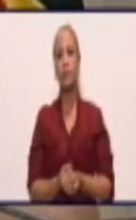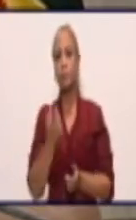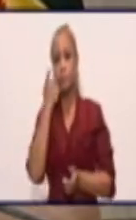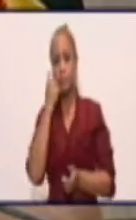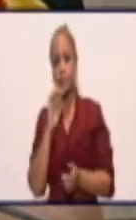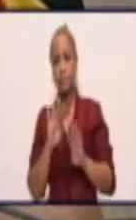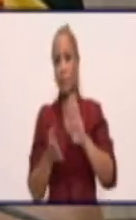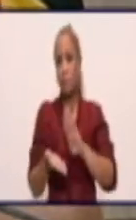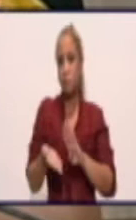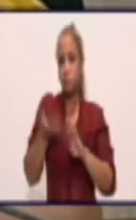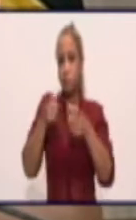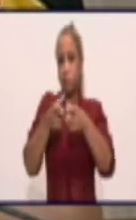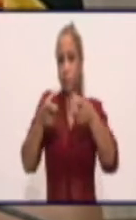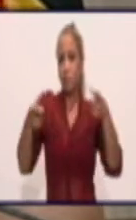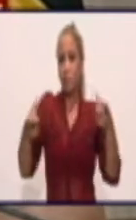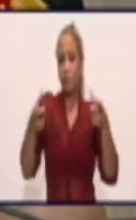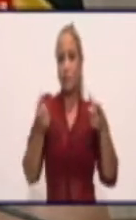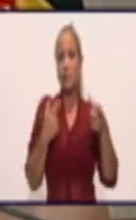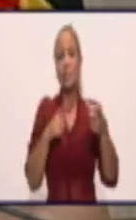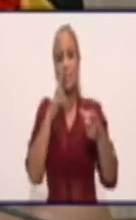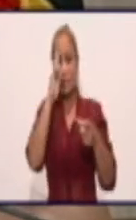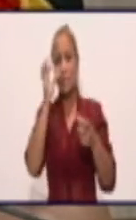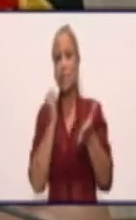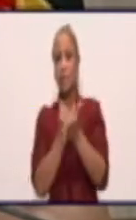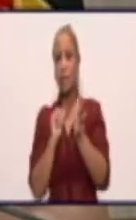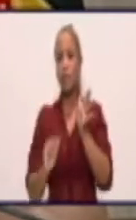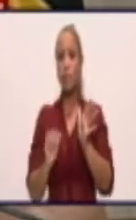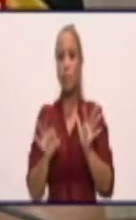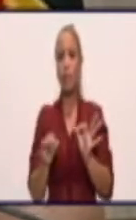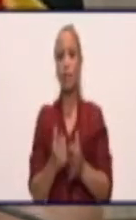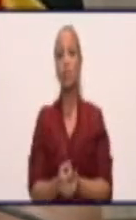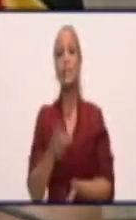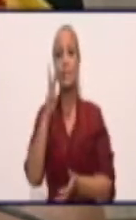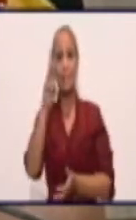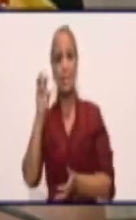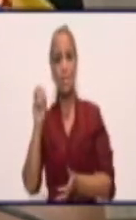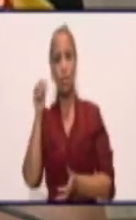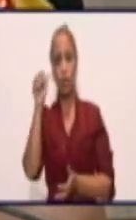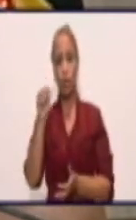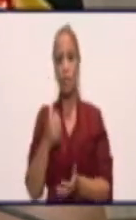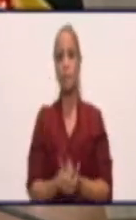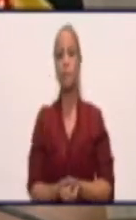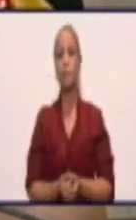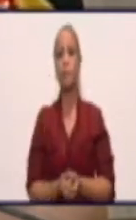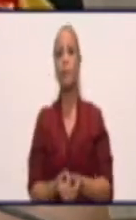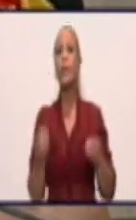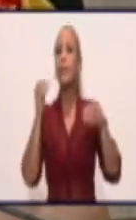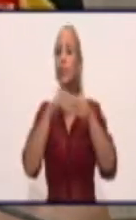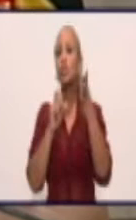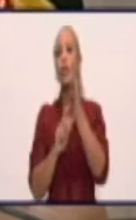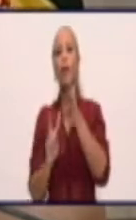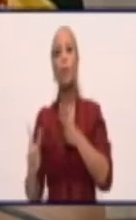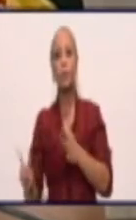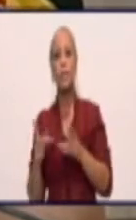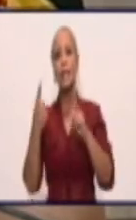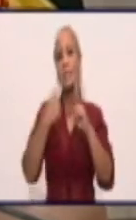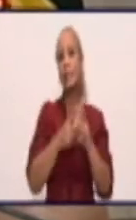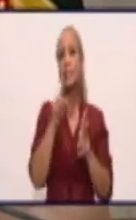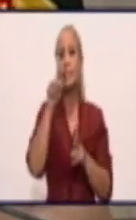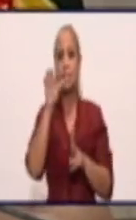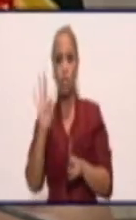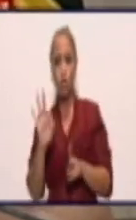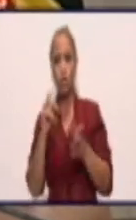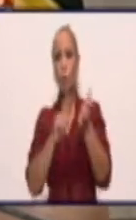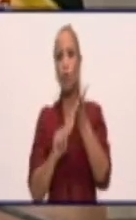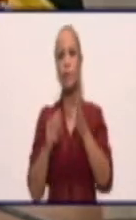de confirmados activos que hoy tenemos acá en la provincia. 300 días confirmados activos dentro de la provincia y 18 en la provincia de Santiago